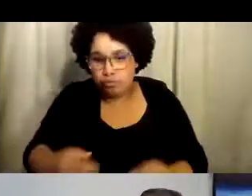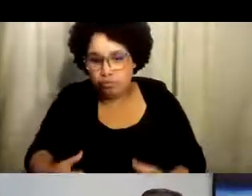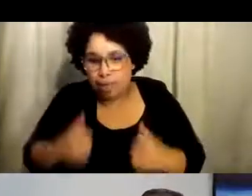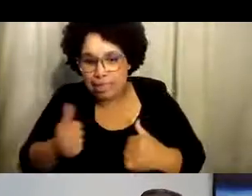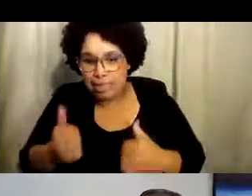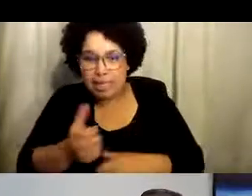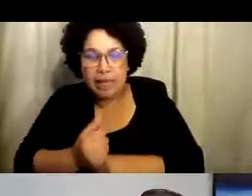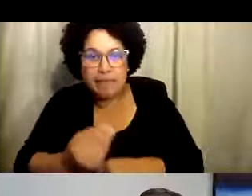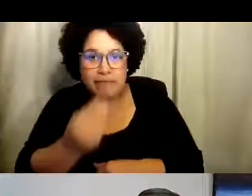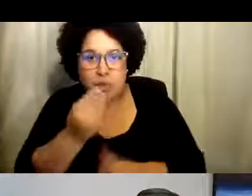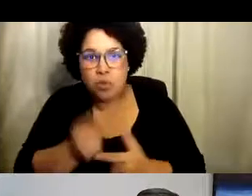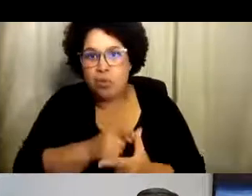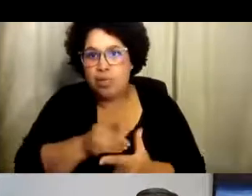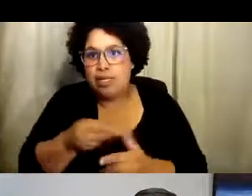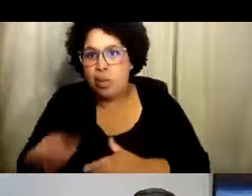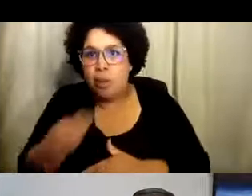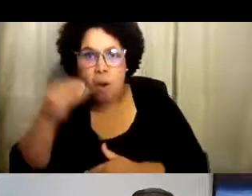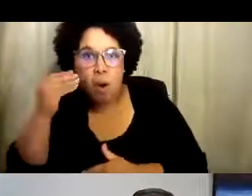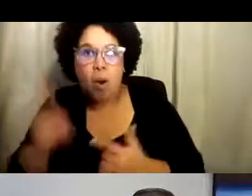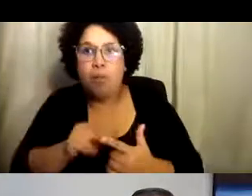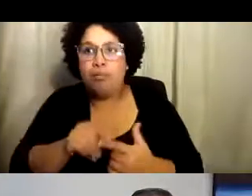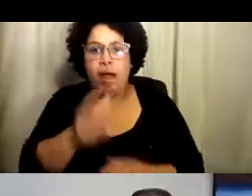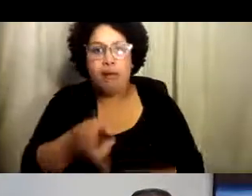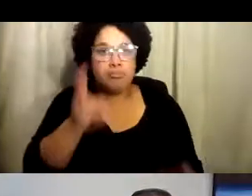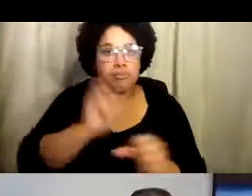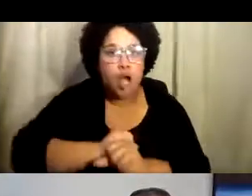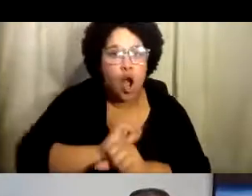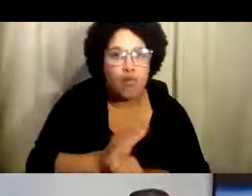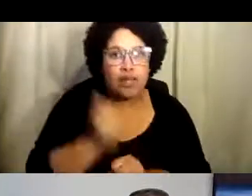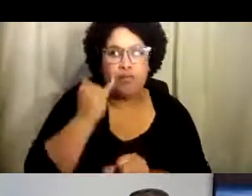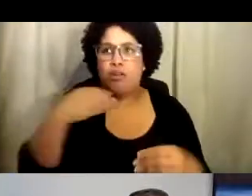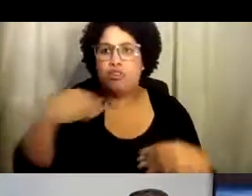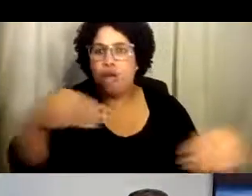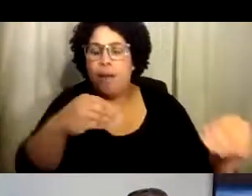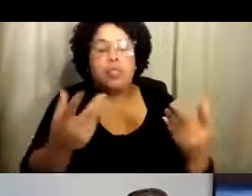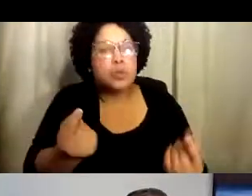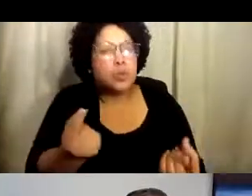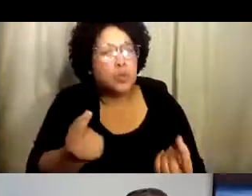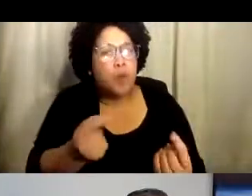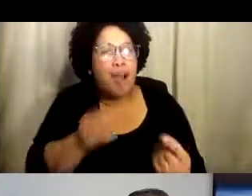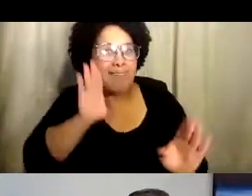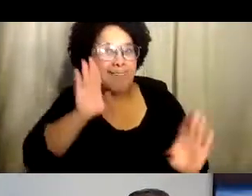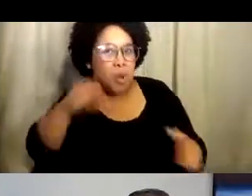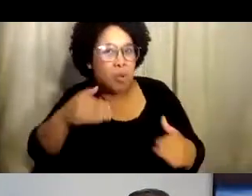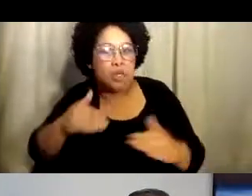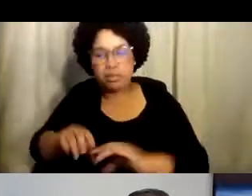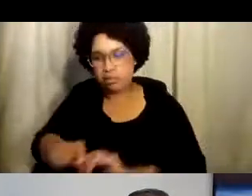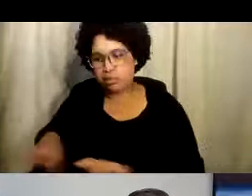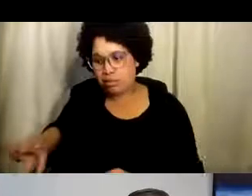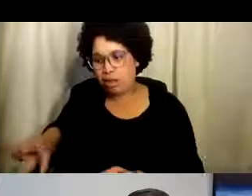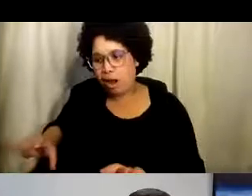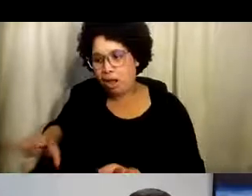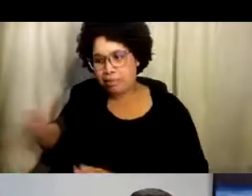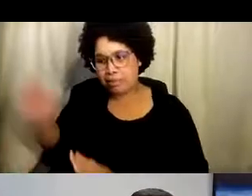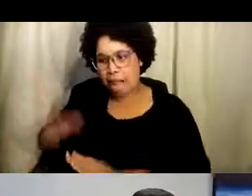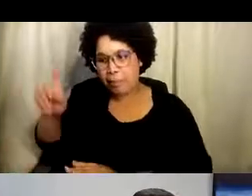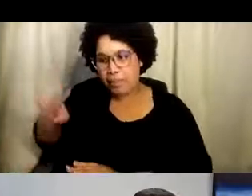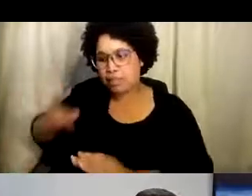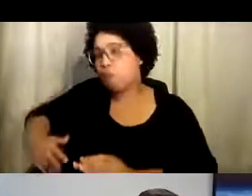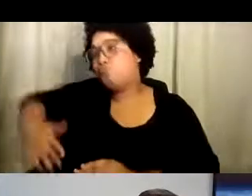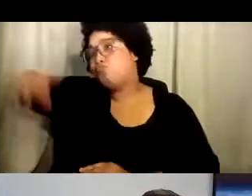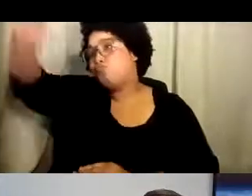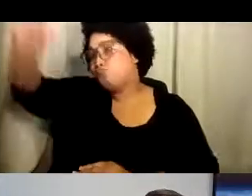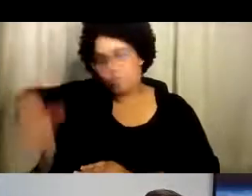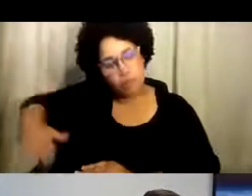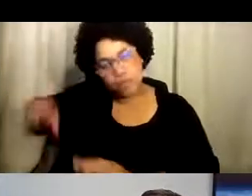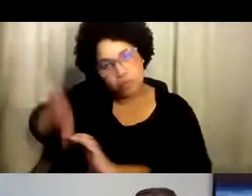proveedores, cómo vamos a prevenirles de que contagien el COVID, cómo asegurar que puedan hacer compras de